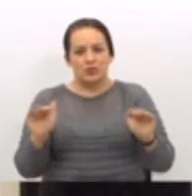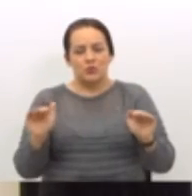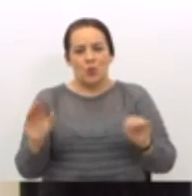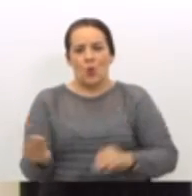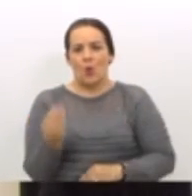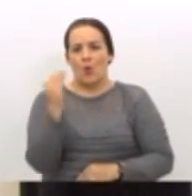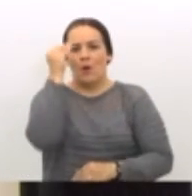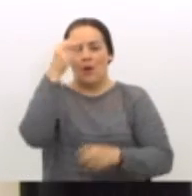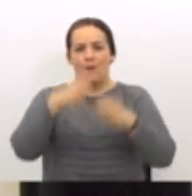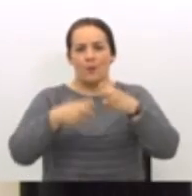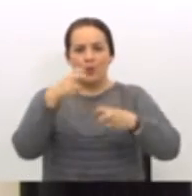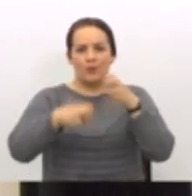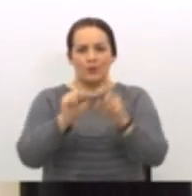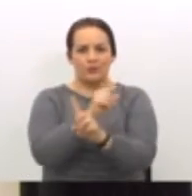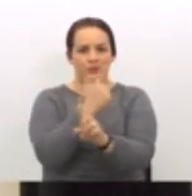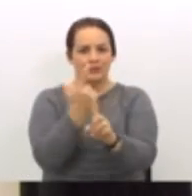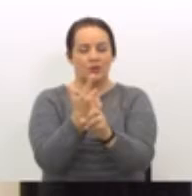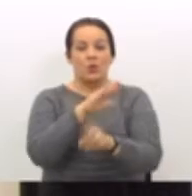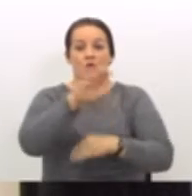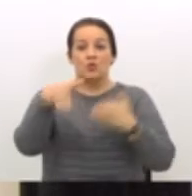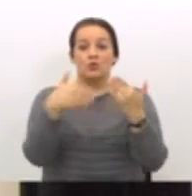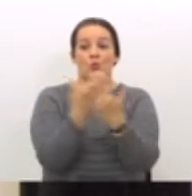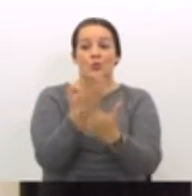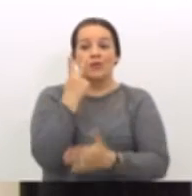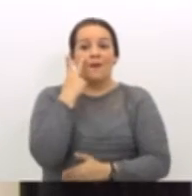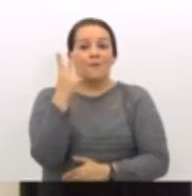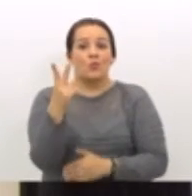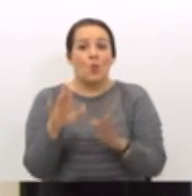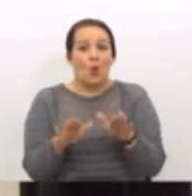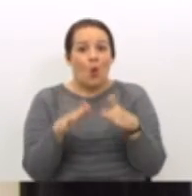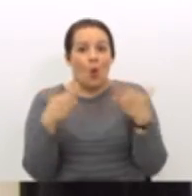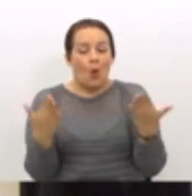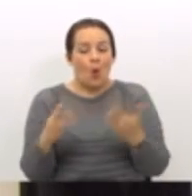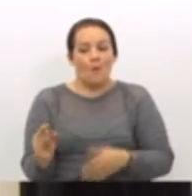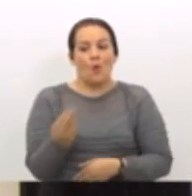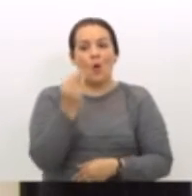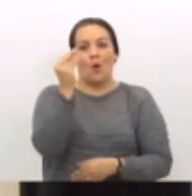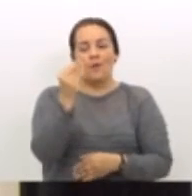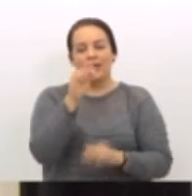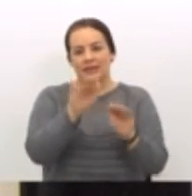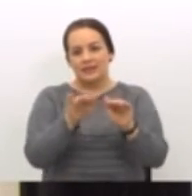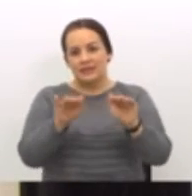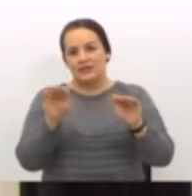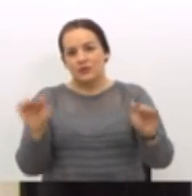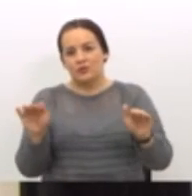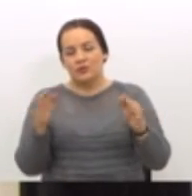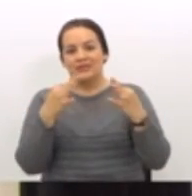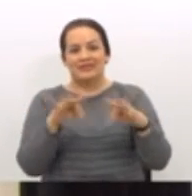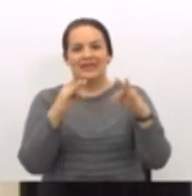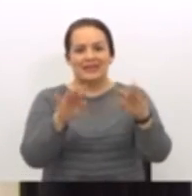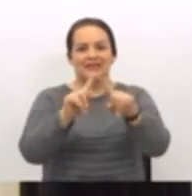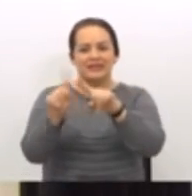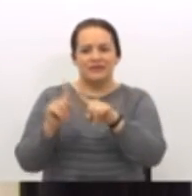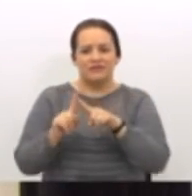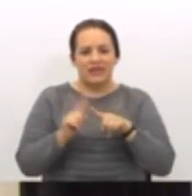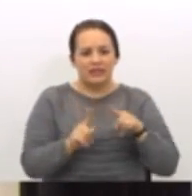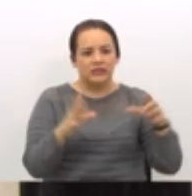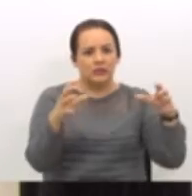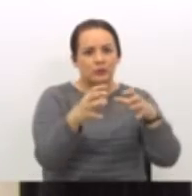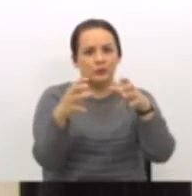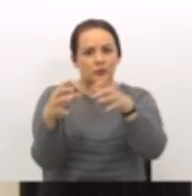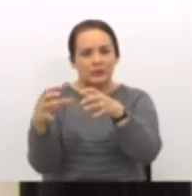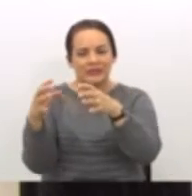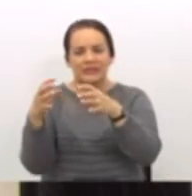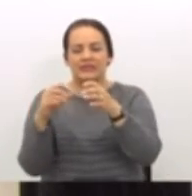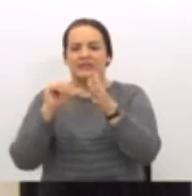problemas sociales. Todos hemos visto cómo jóvenes y niños tratan en diferentes ligas de destacar